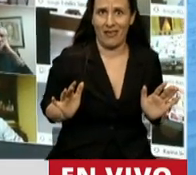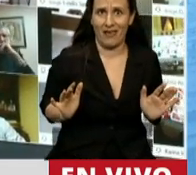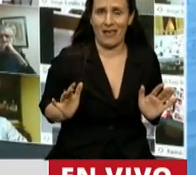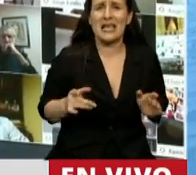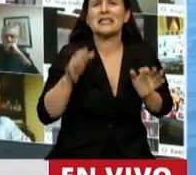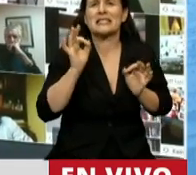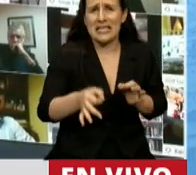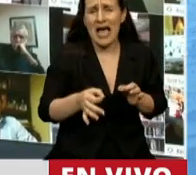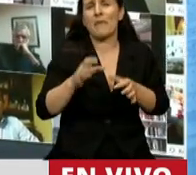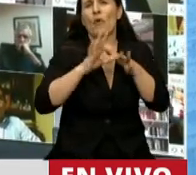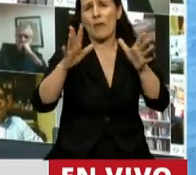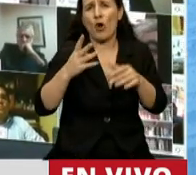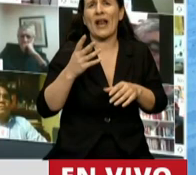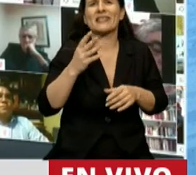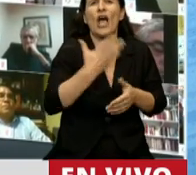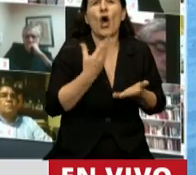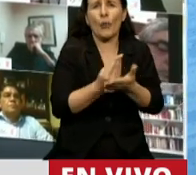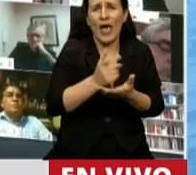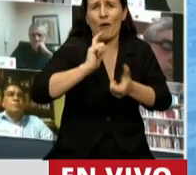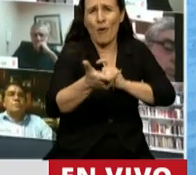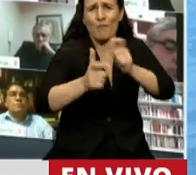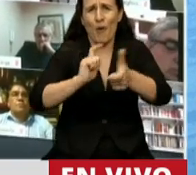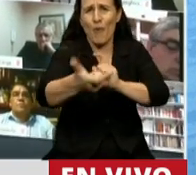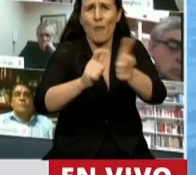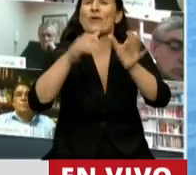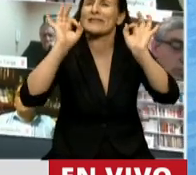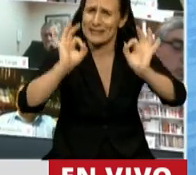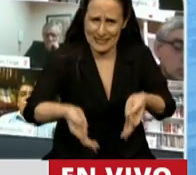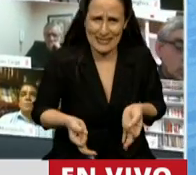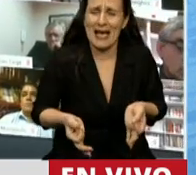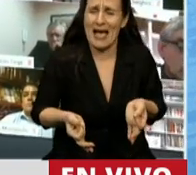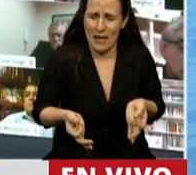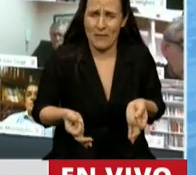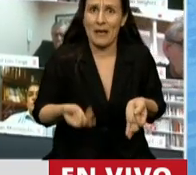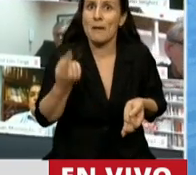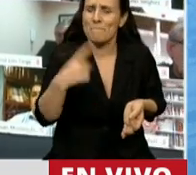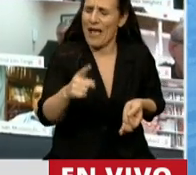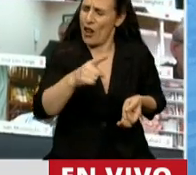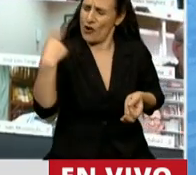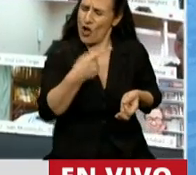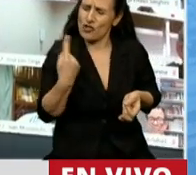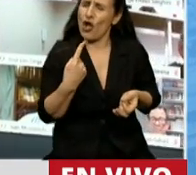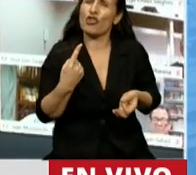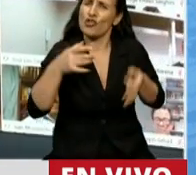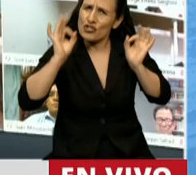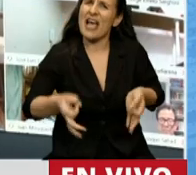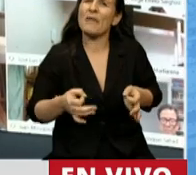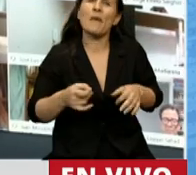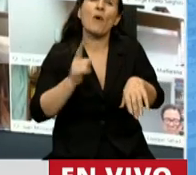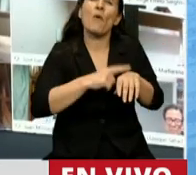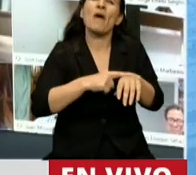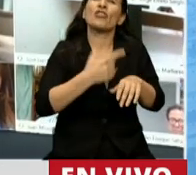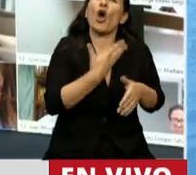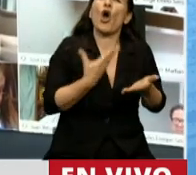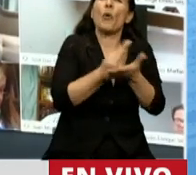alternancia que genera la democracia. Y que lo hacemos sinceramente, porque todos hemos sido gobierno en algún momento de